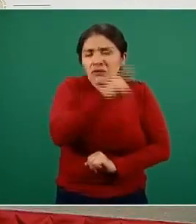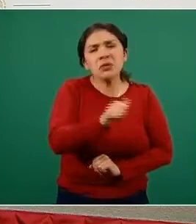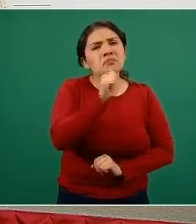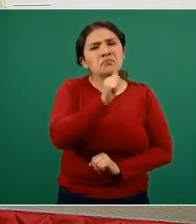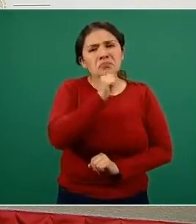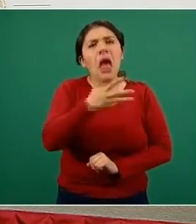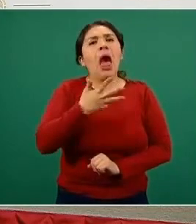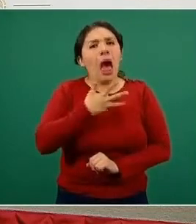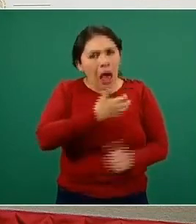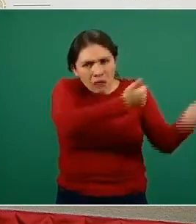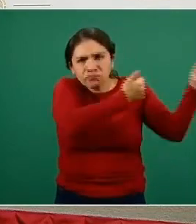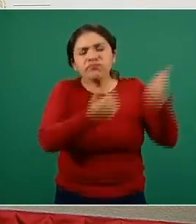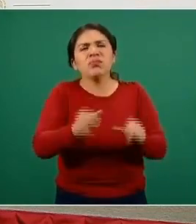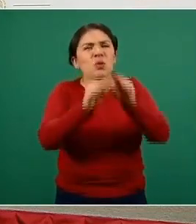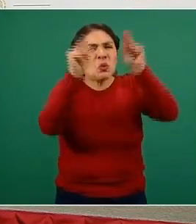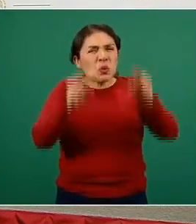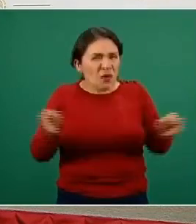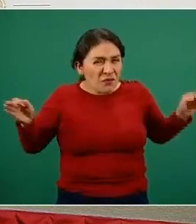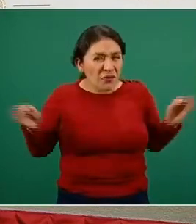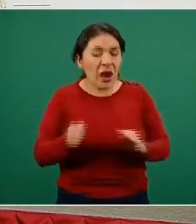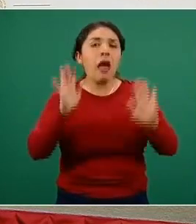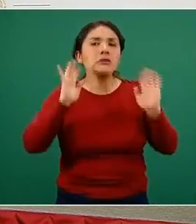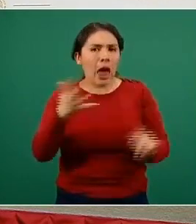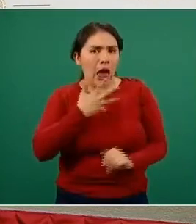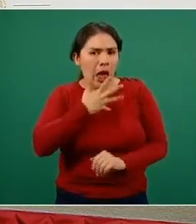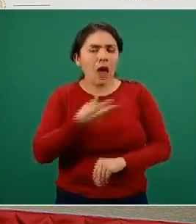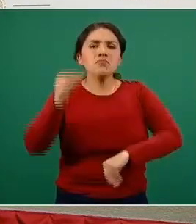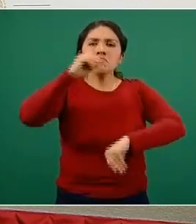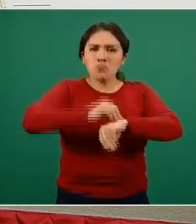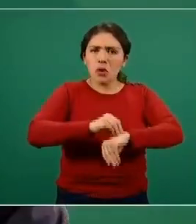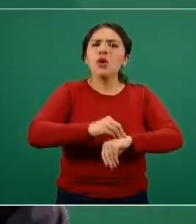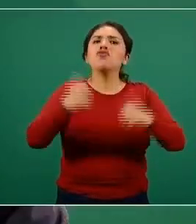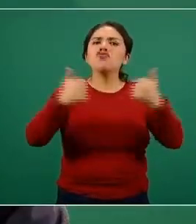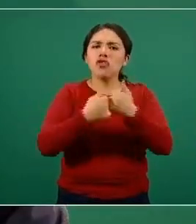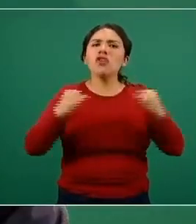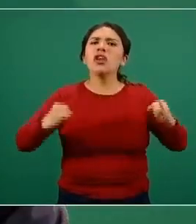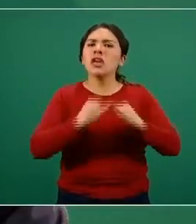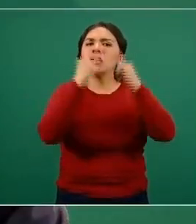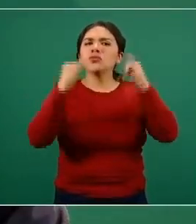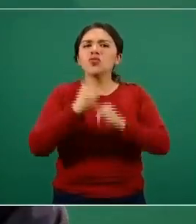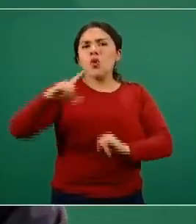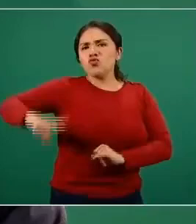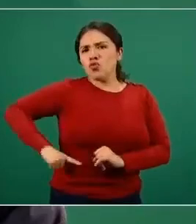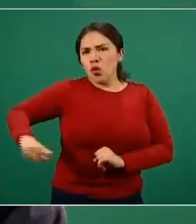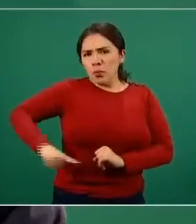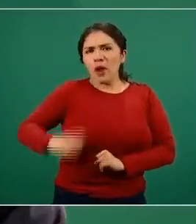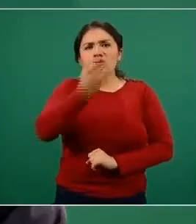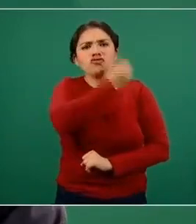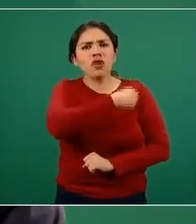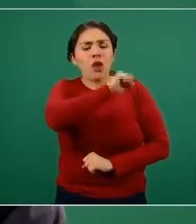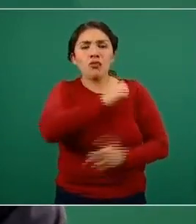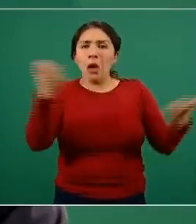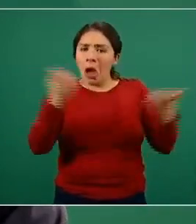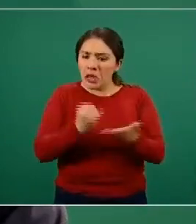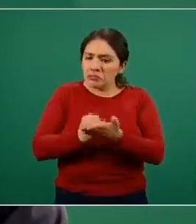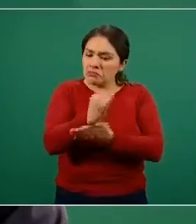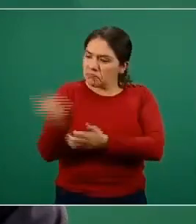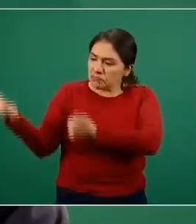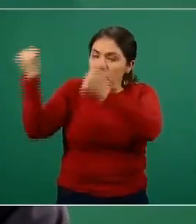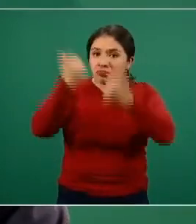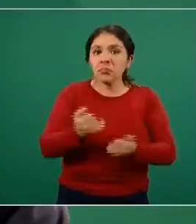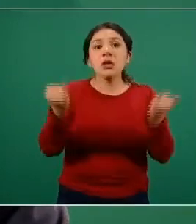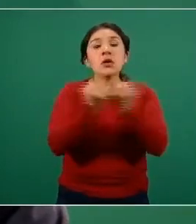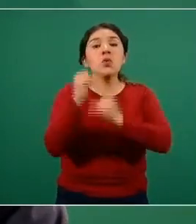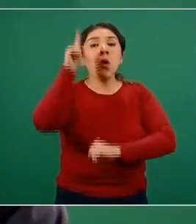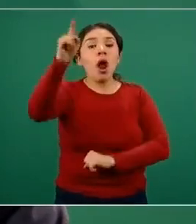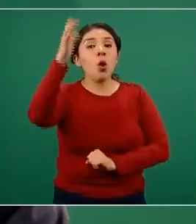Tenemos ultracongeladores que han sido puestos a disposición por instituciones públicas de salud y también, en el caso